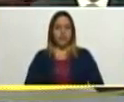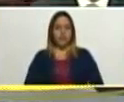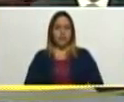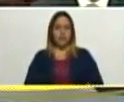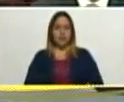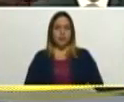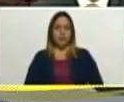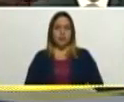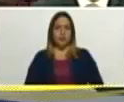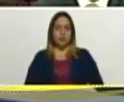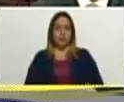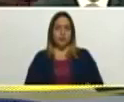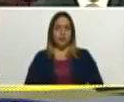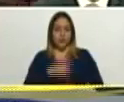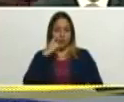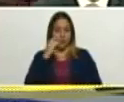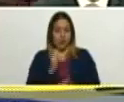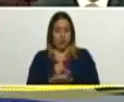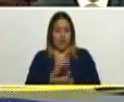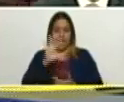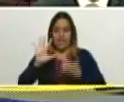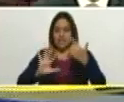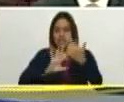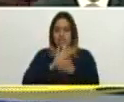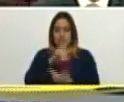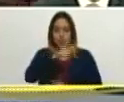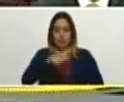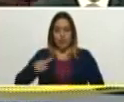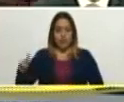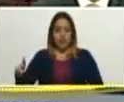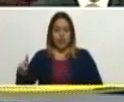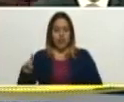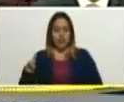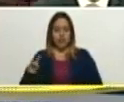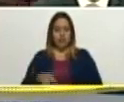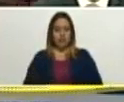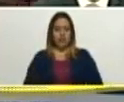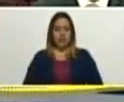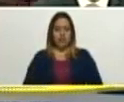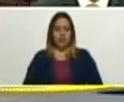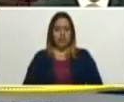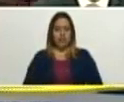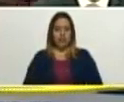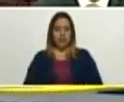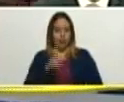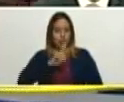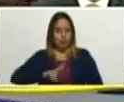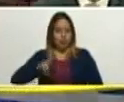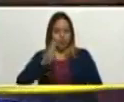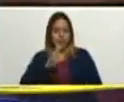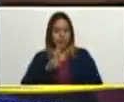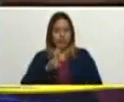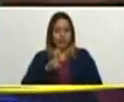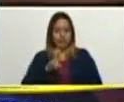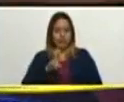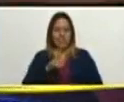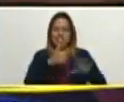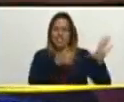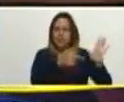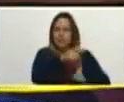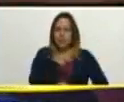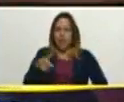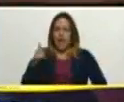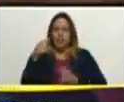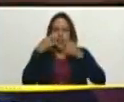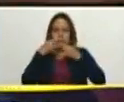fíjense que de las cinco personas que tienen, que tienen, de las seis personas que